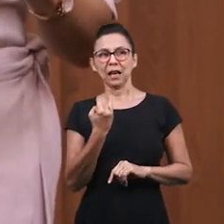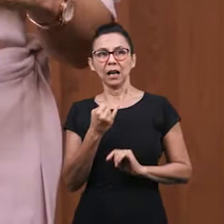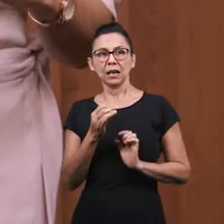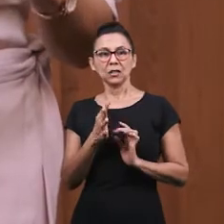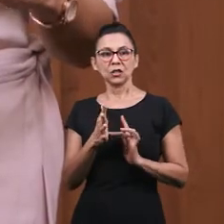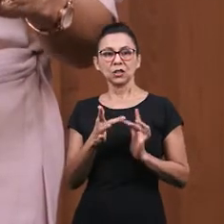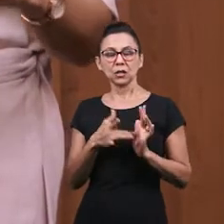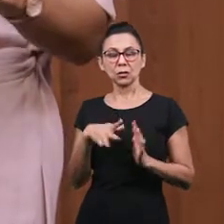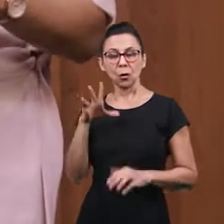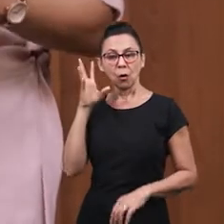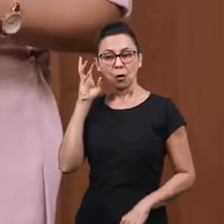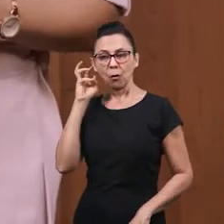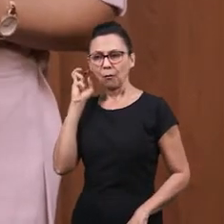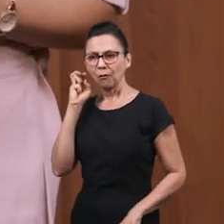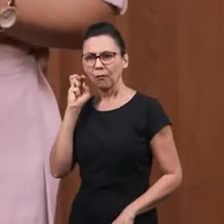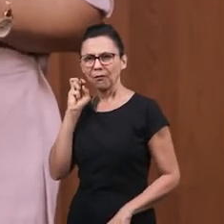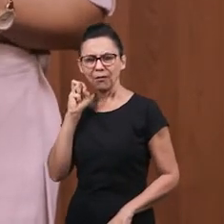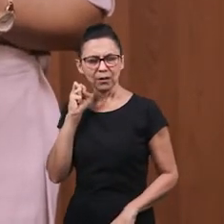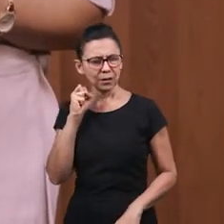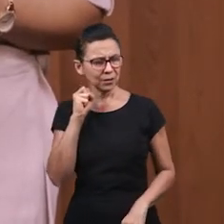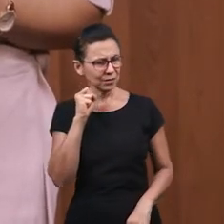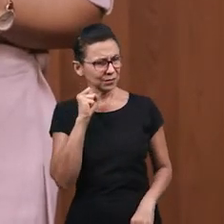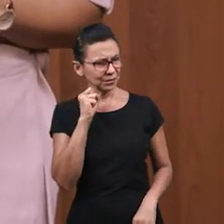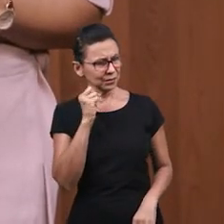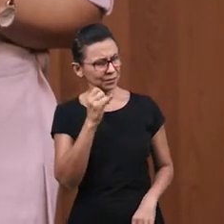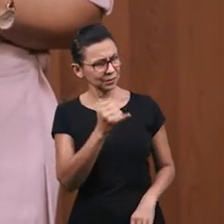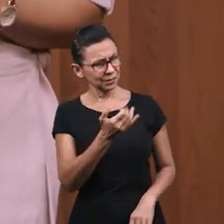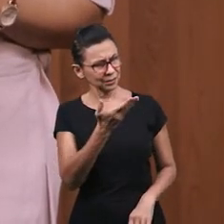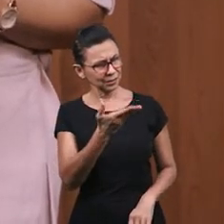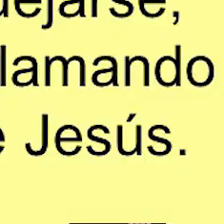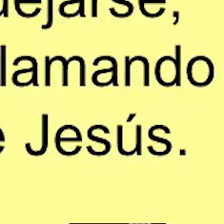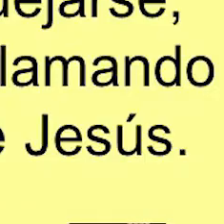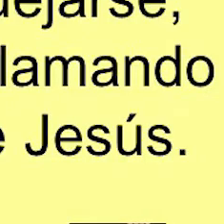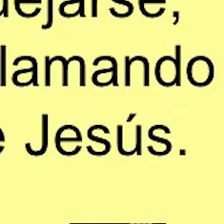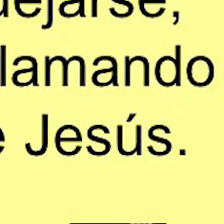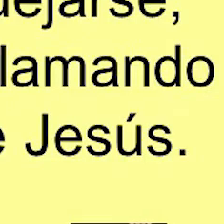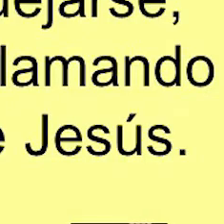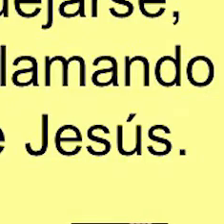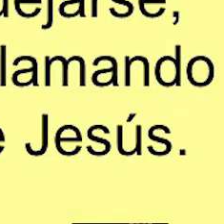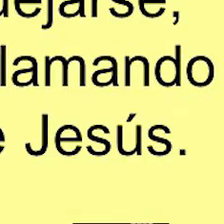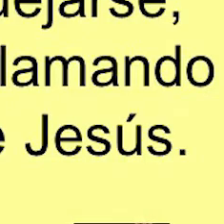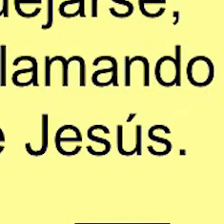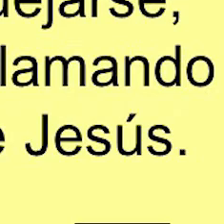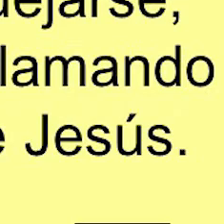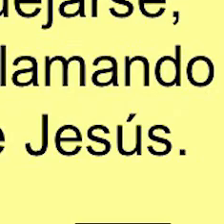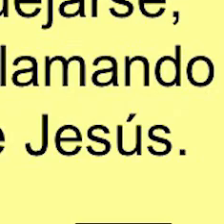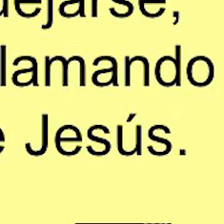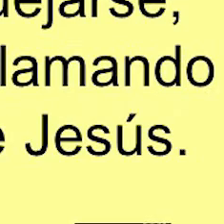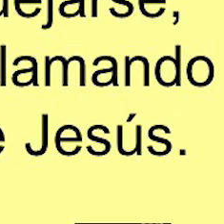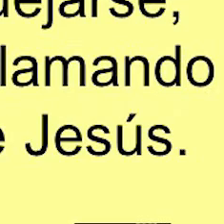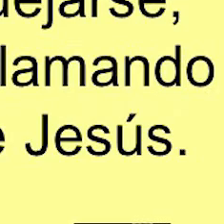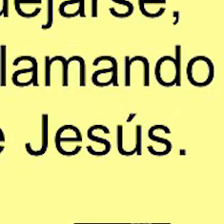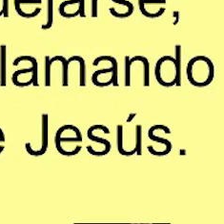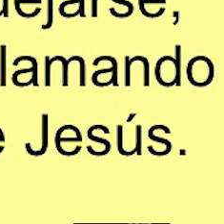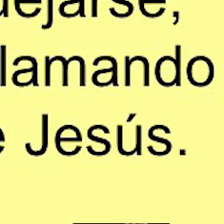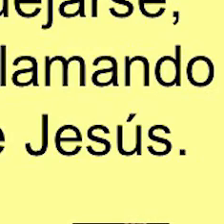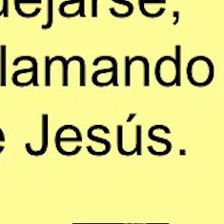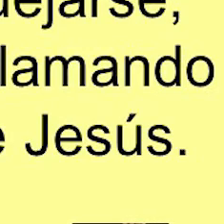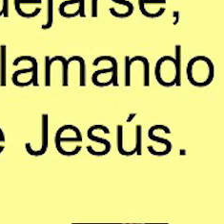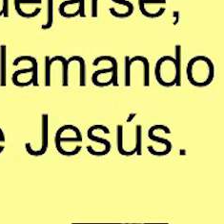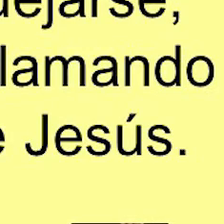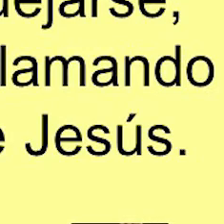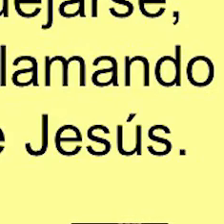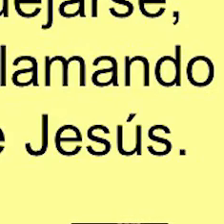encuentro Que él tuvo Con Jesús Y cuando Jesús Oyó esas palabras De saqueo Jesús le dijo así